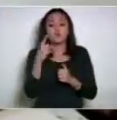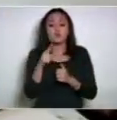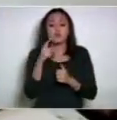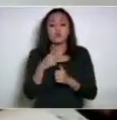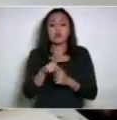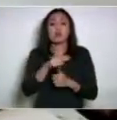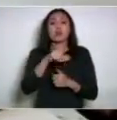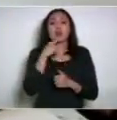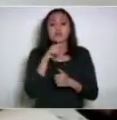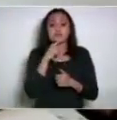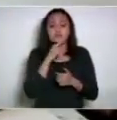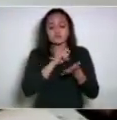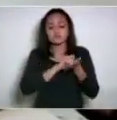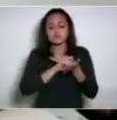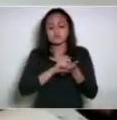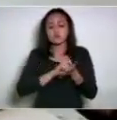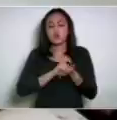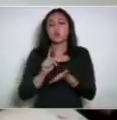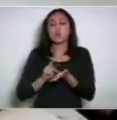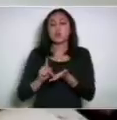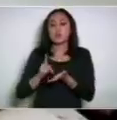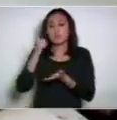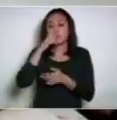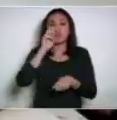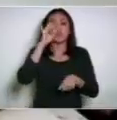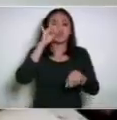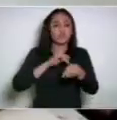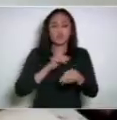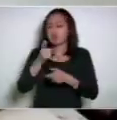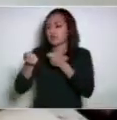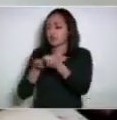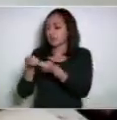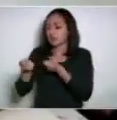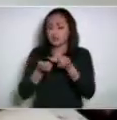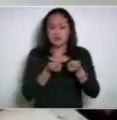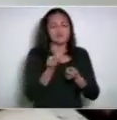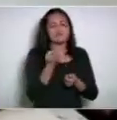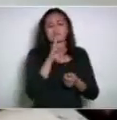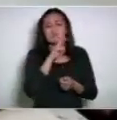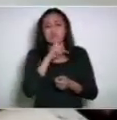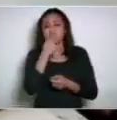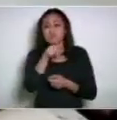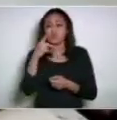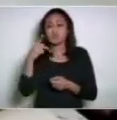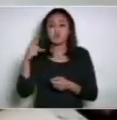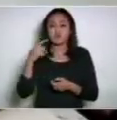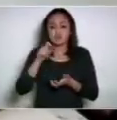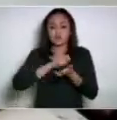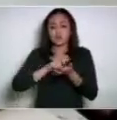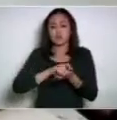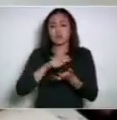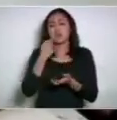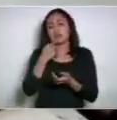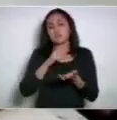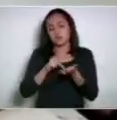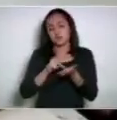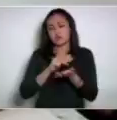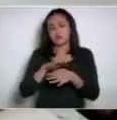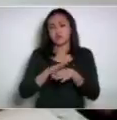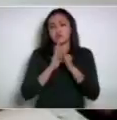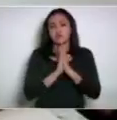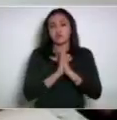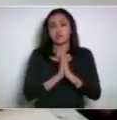lapicero para evitar los multicontactos con un solo dispositivo para el llenado de las hojas. Es preferible que lleven